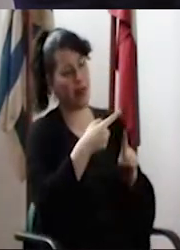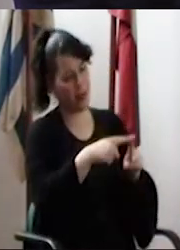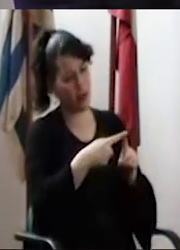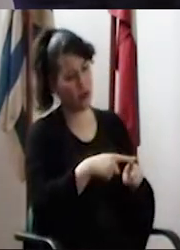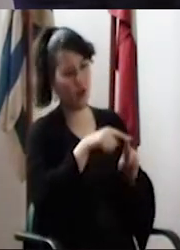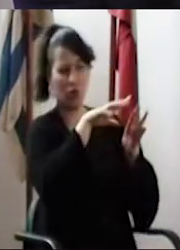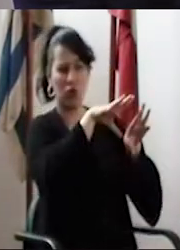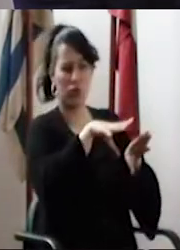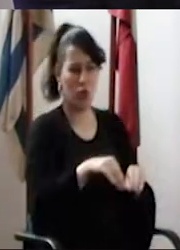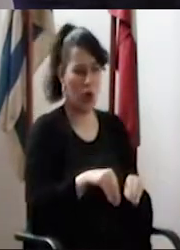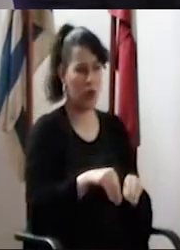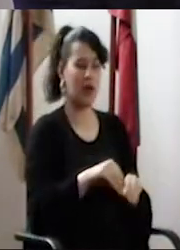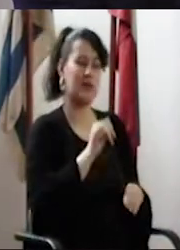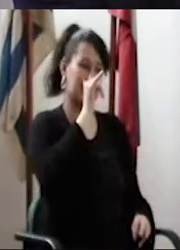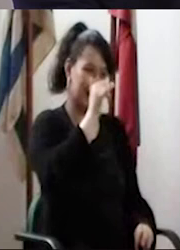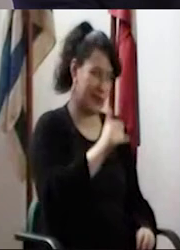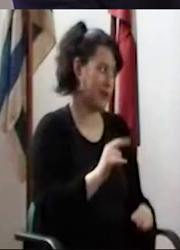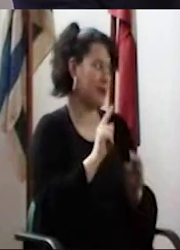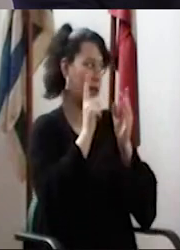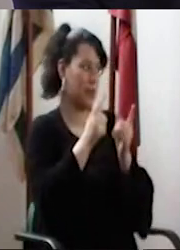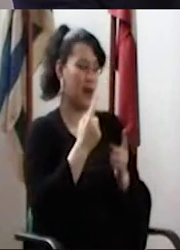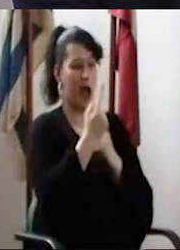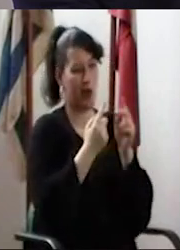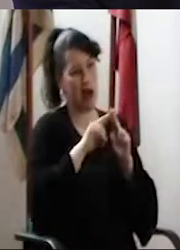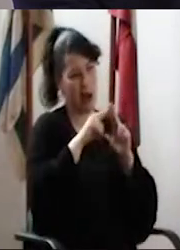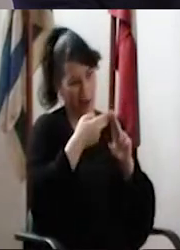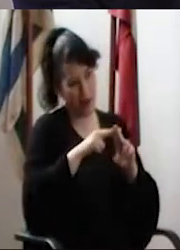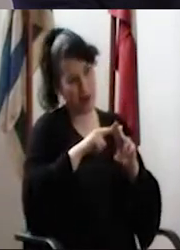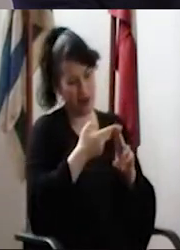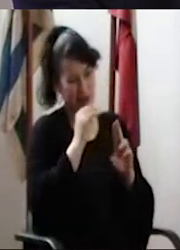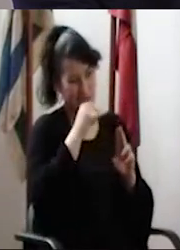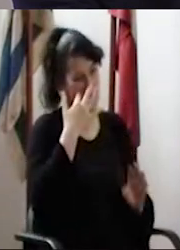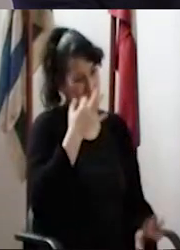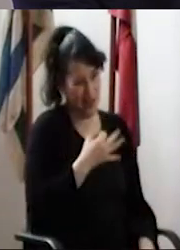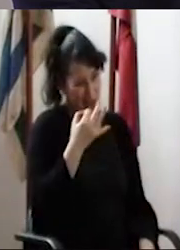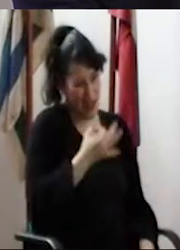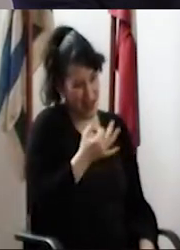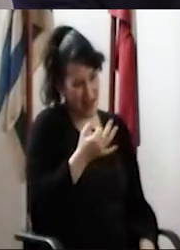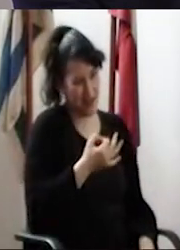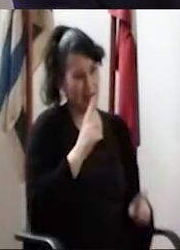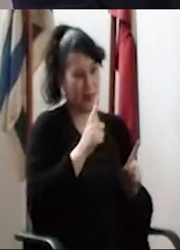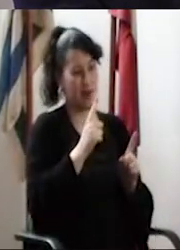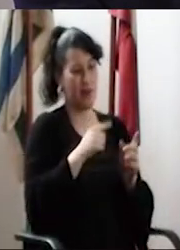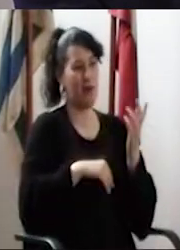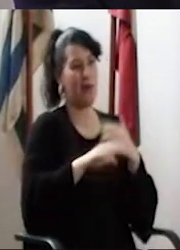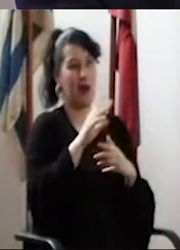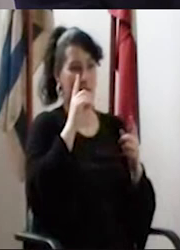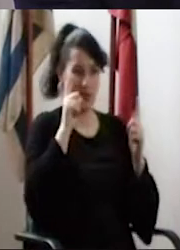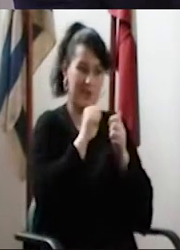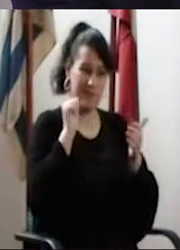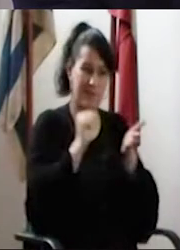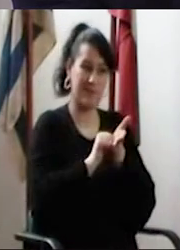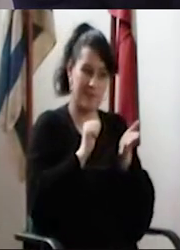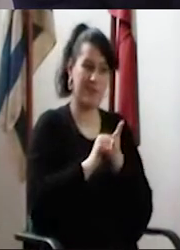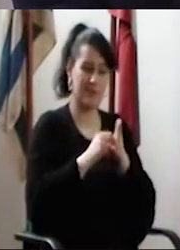terceras, las cuartas, todas se fueron, sí, también hay algunas repeticiones, estamos de acuerdo, que son los